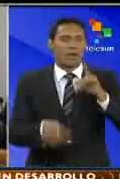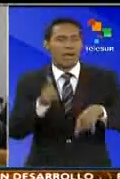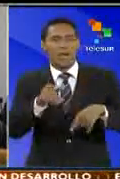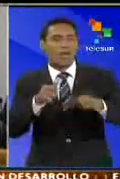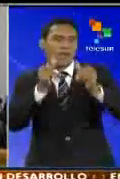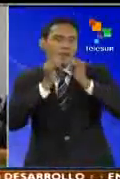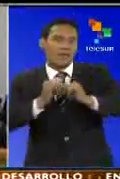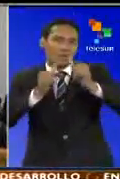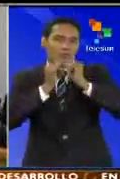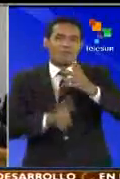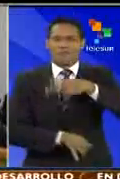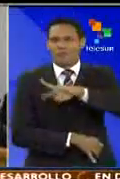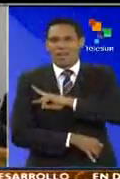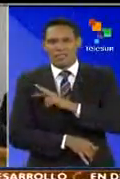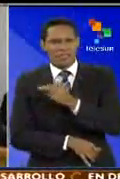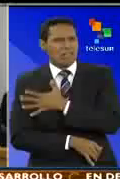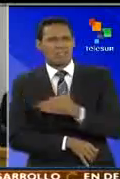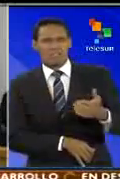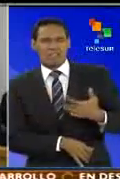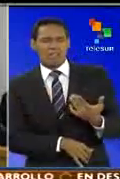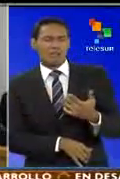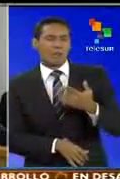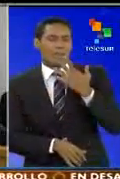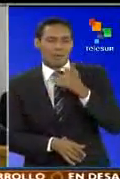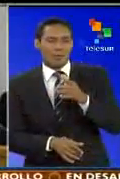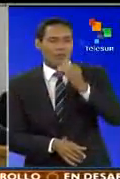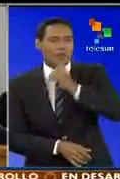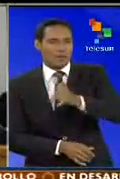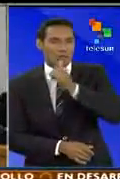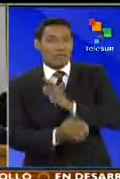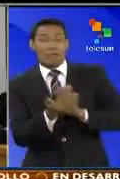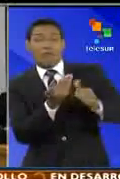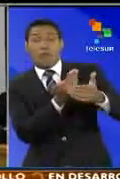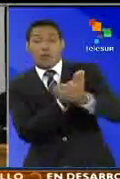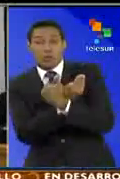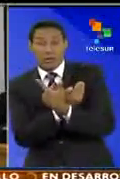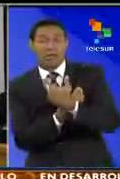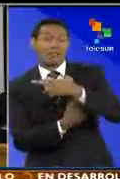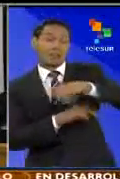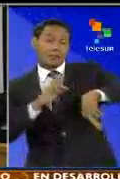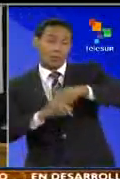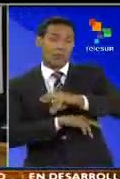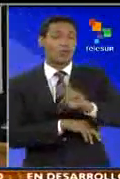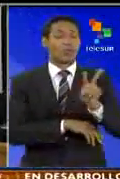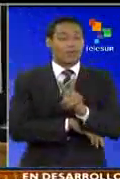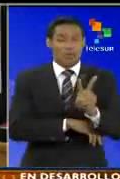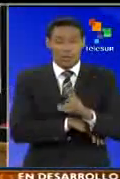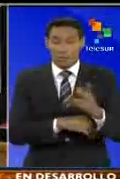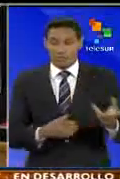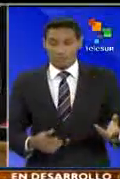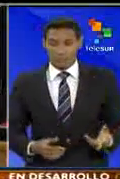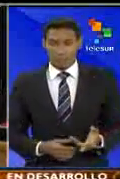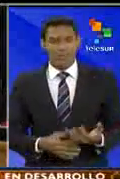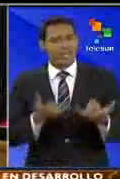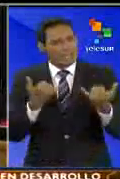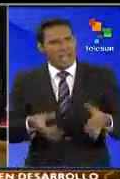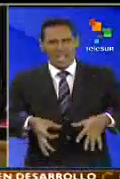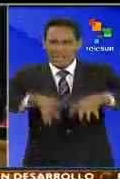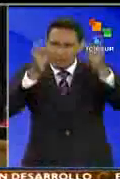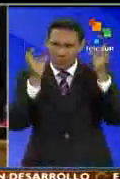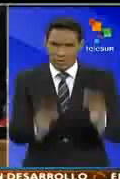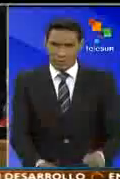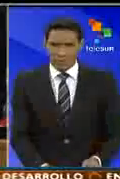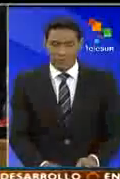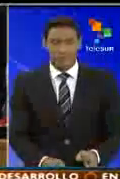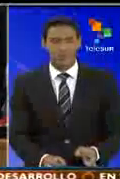internacionales pretende ocultarse la realidad de una revolución que efectivamente viene garantizando